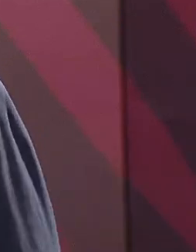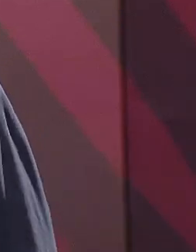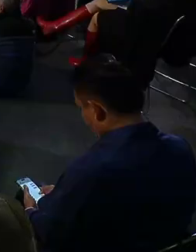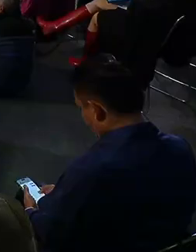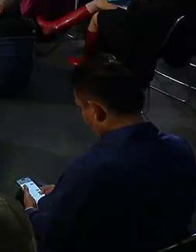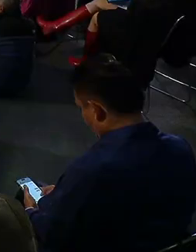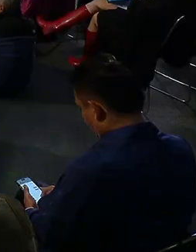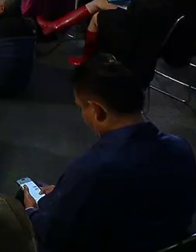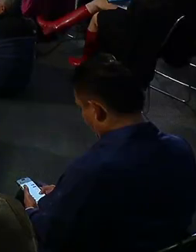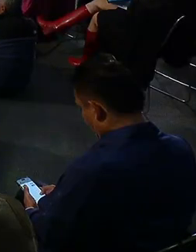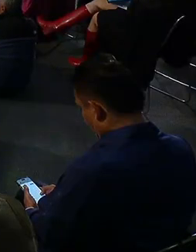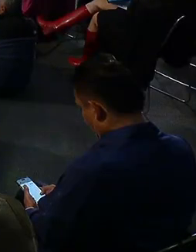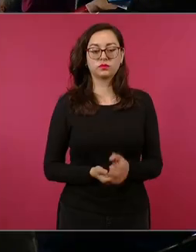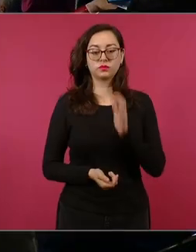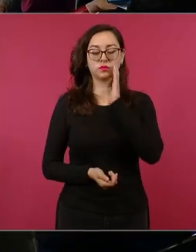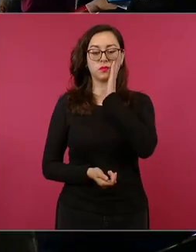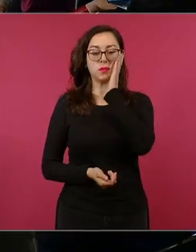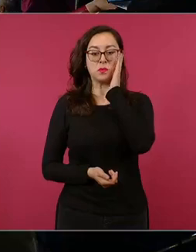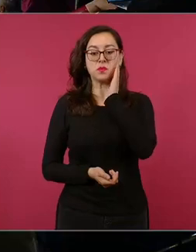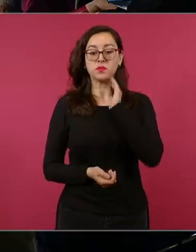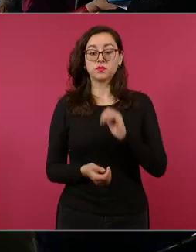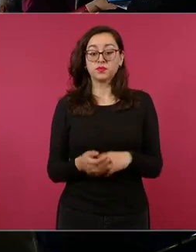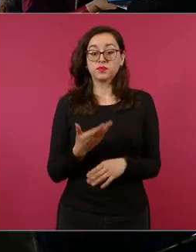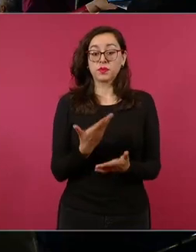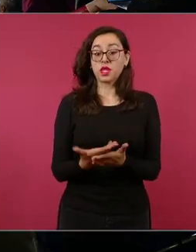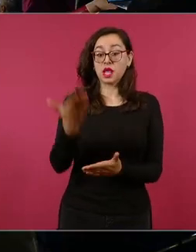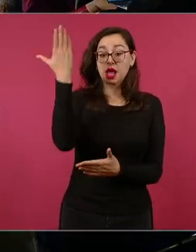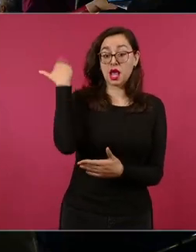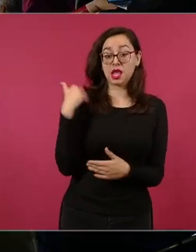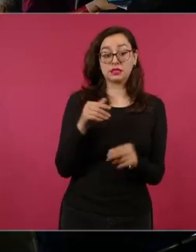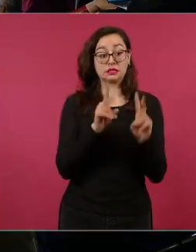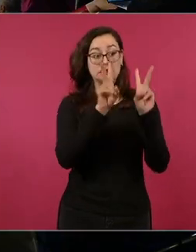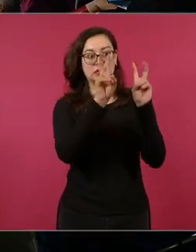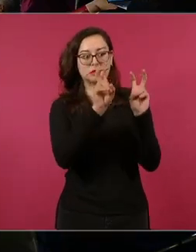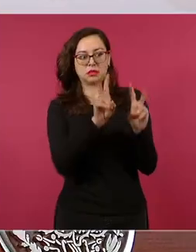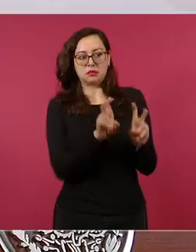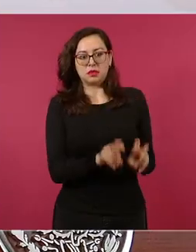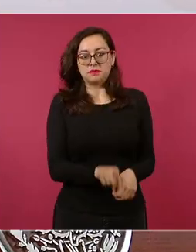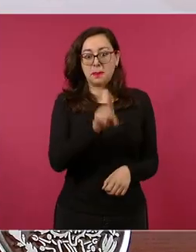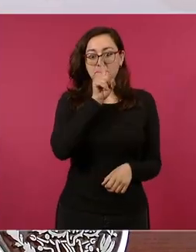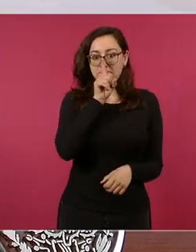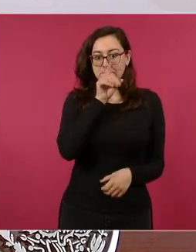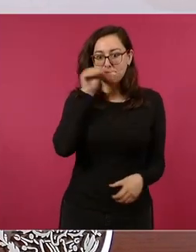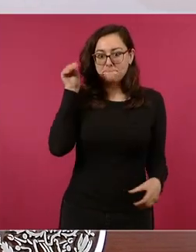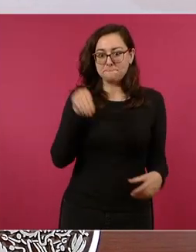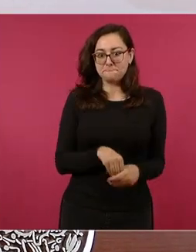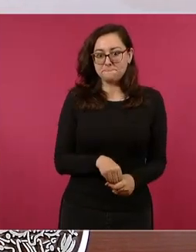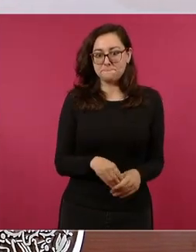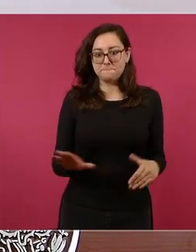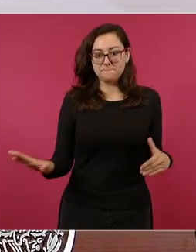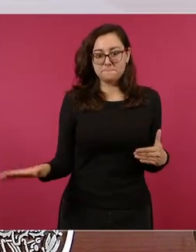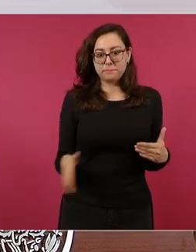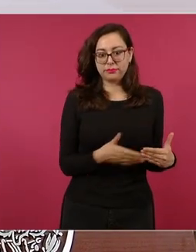ya todo es público y